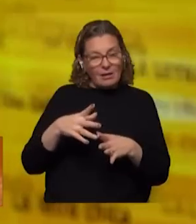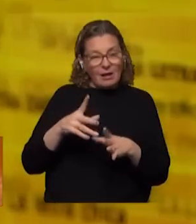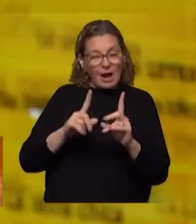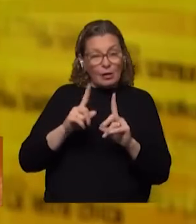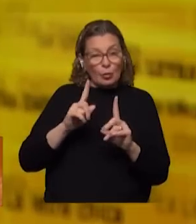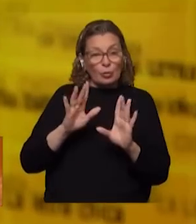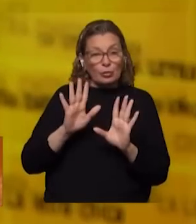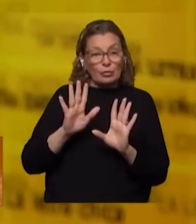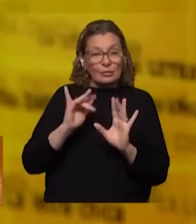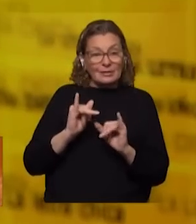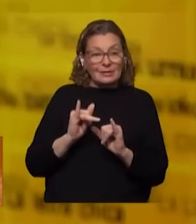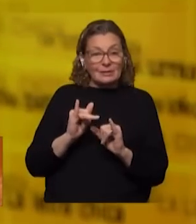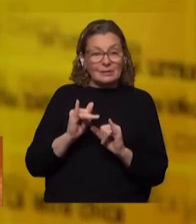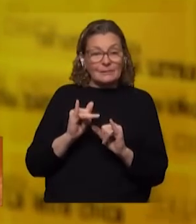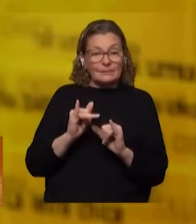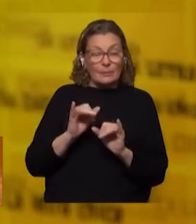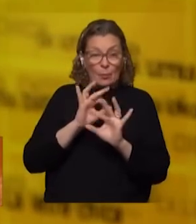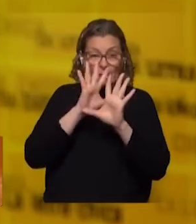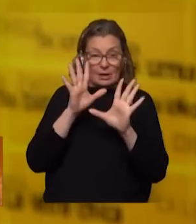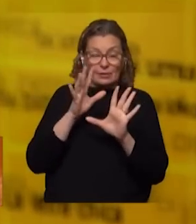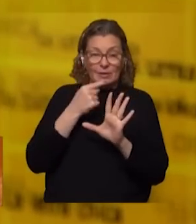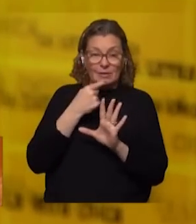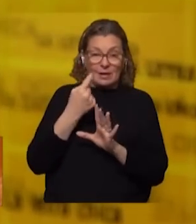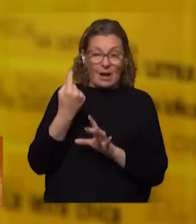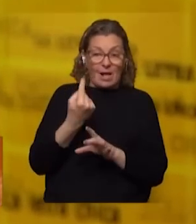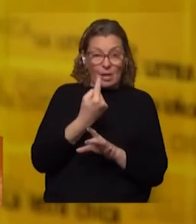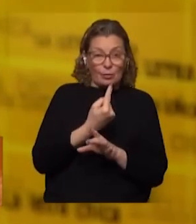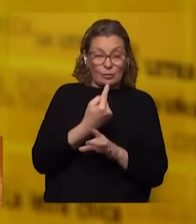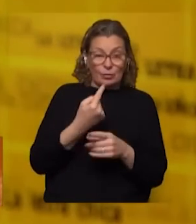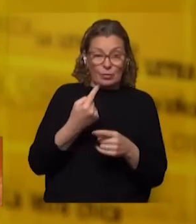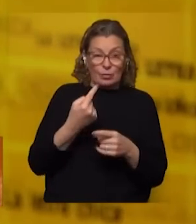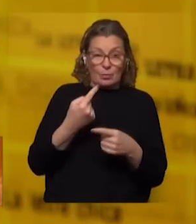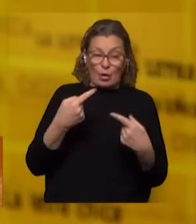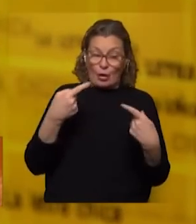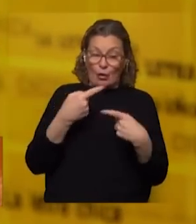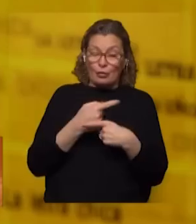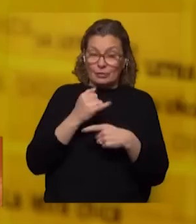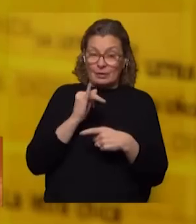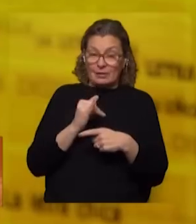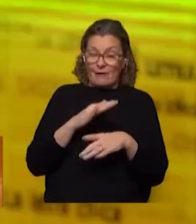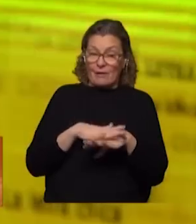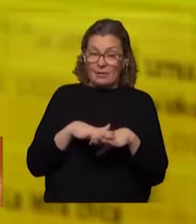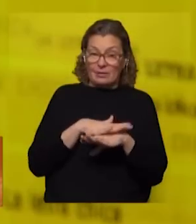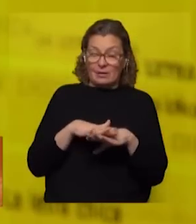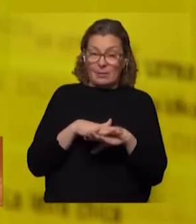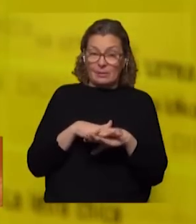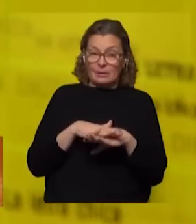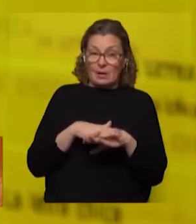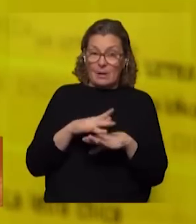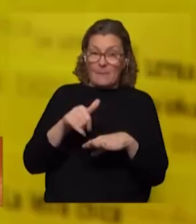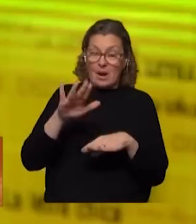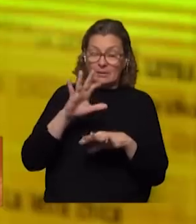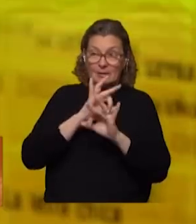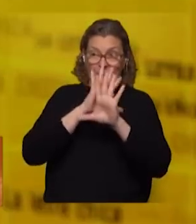en algunos casos es muy claro el pronunciamiento personal contrario básicamente el que ha sido más